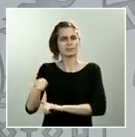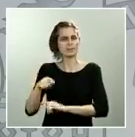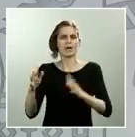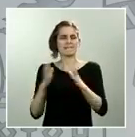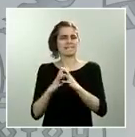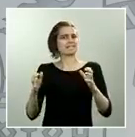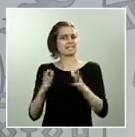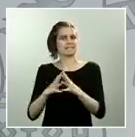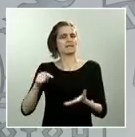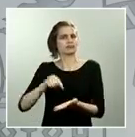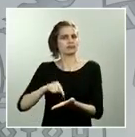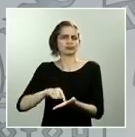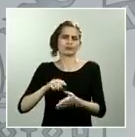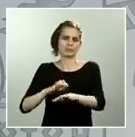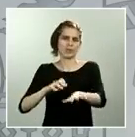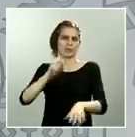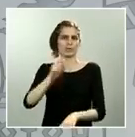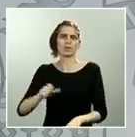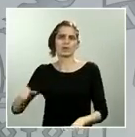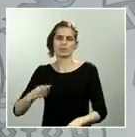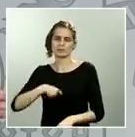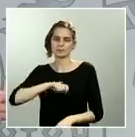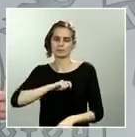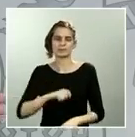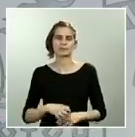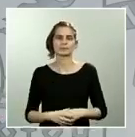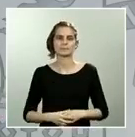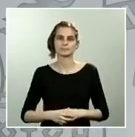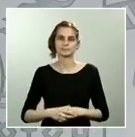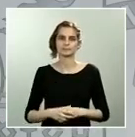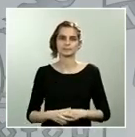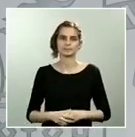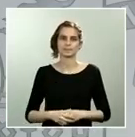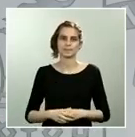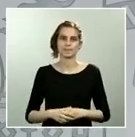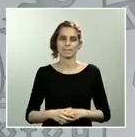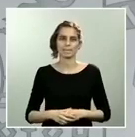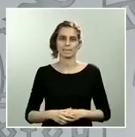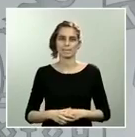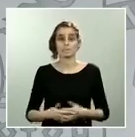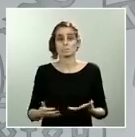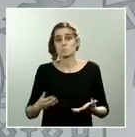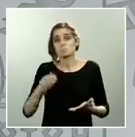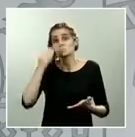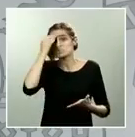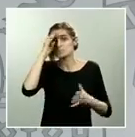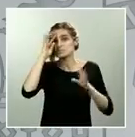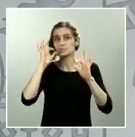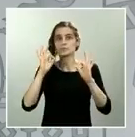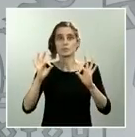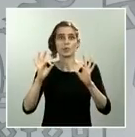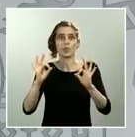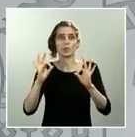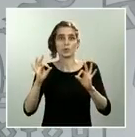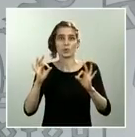mayoría de los ciudadanos. En cualquier caso parece razonable, parece lógico que una prestación nueva en España tan importante